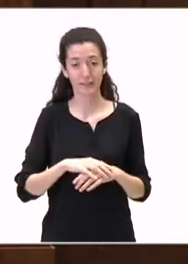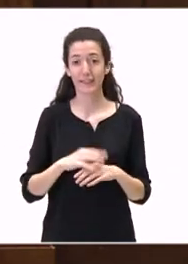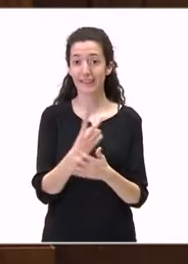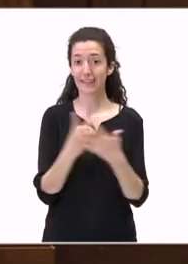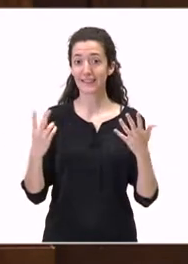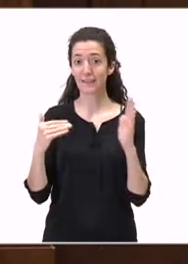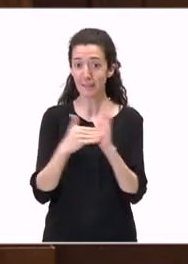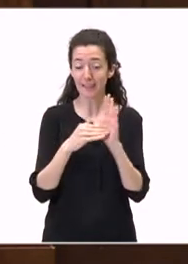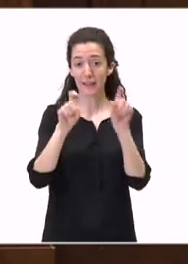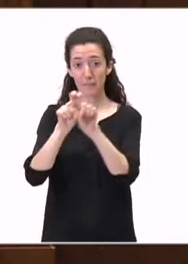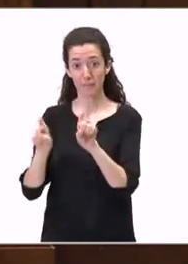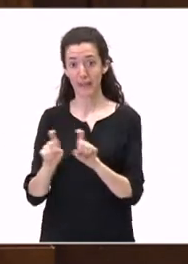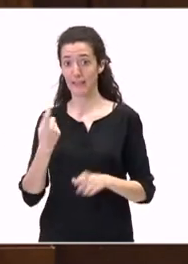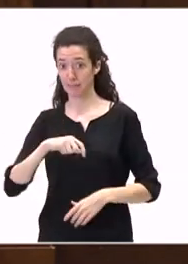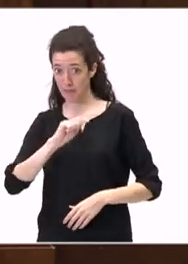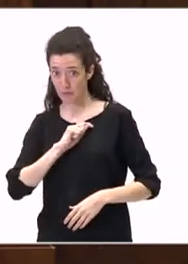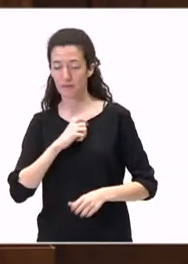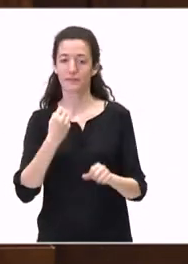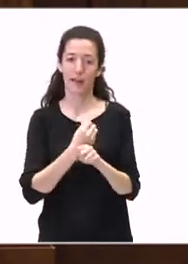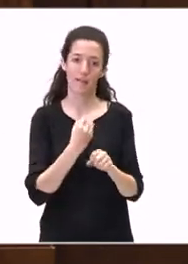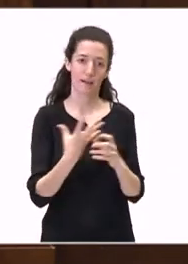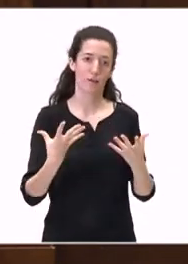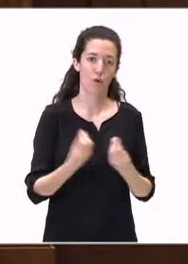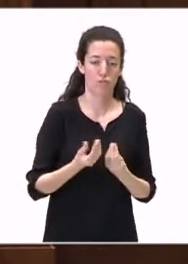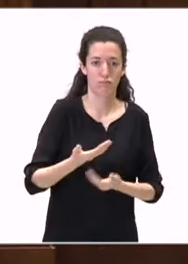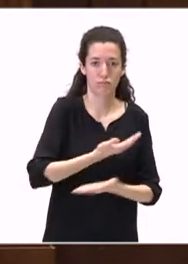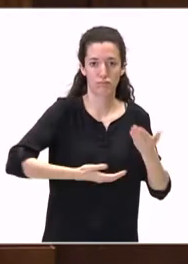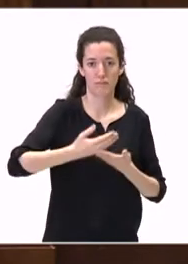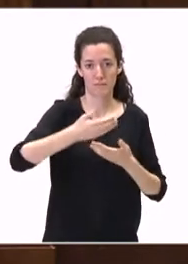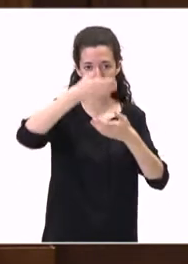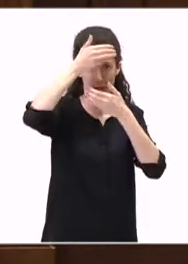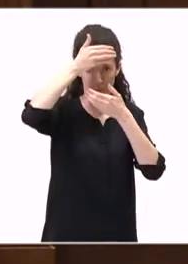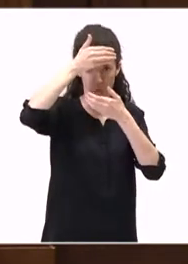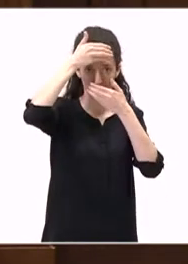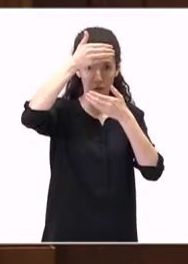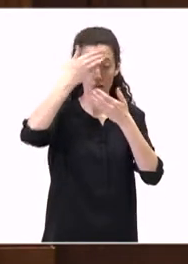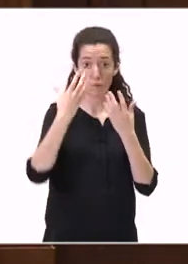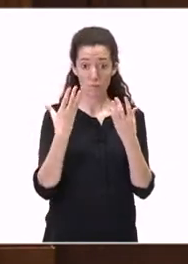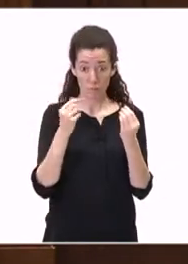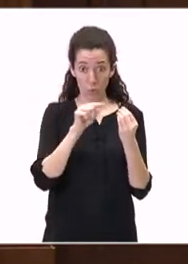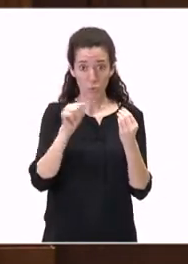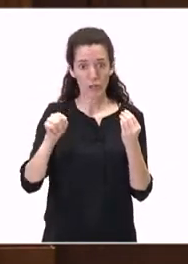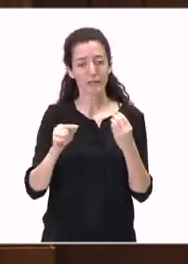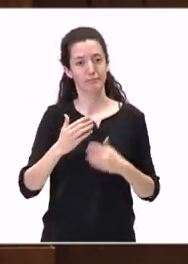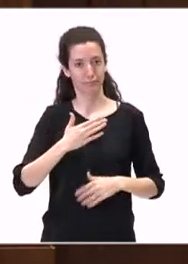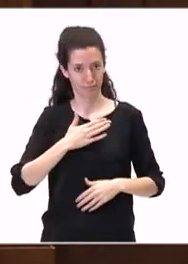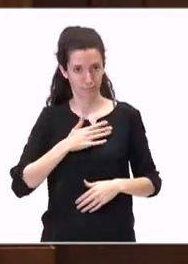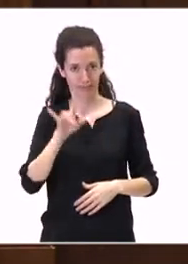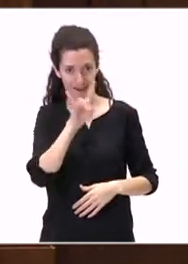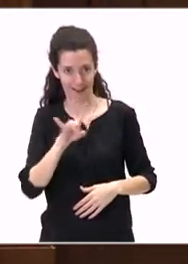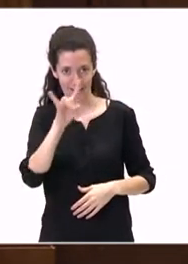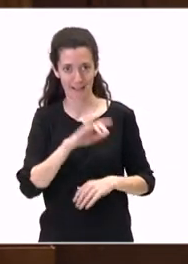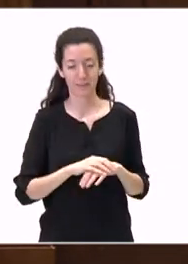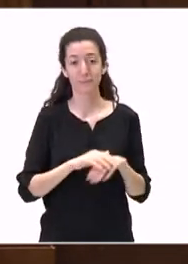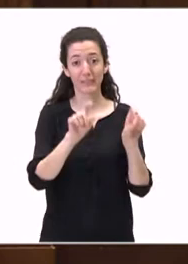españolas que trabajan con Marruecos, de estas muchas miles son de Canarias. Hay unas 700 empresas